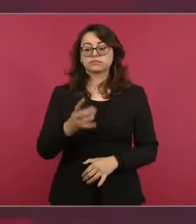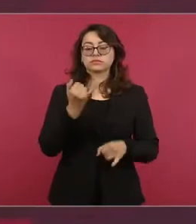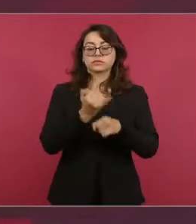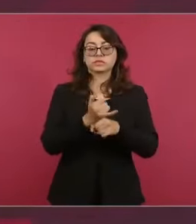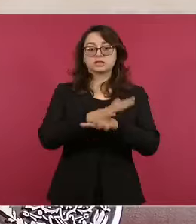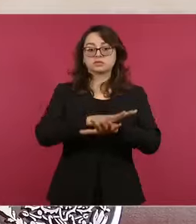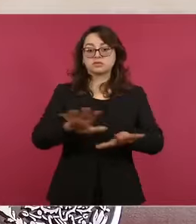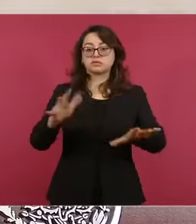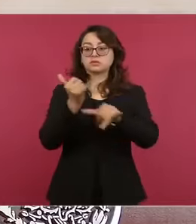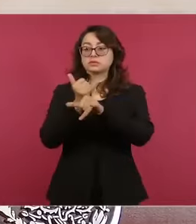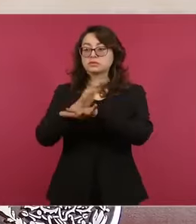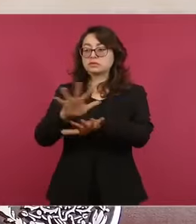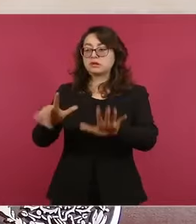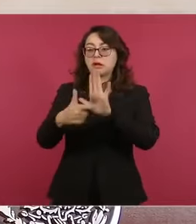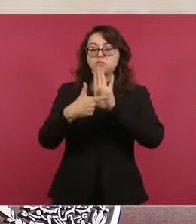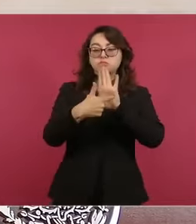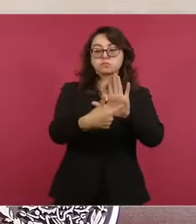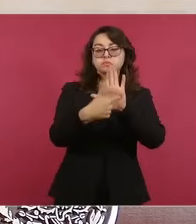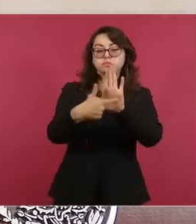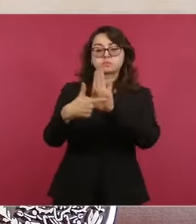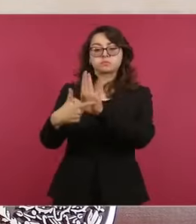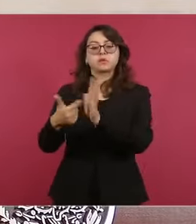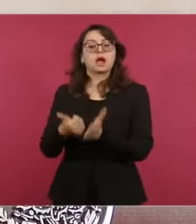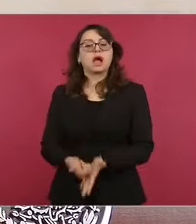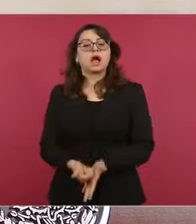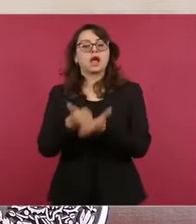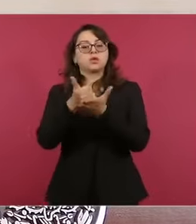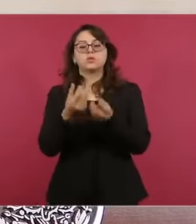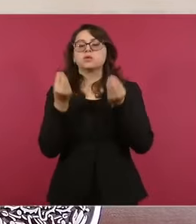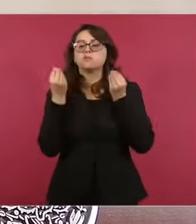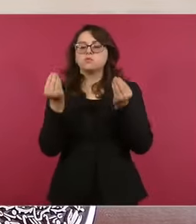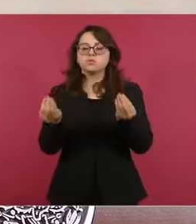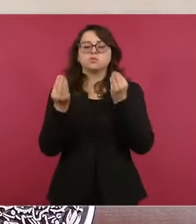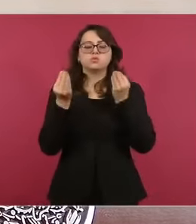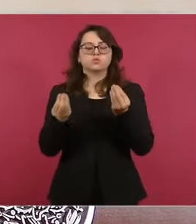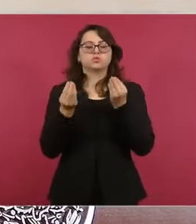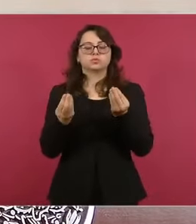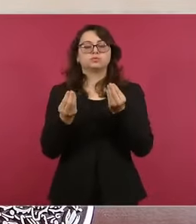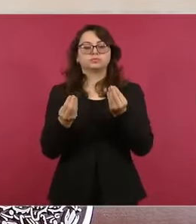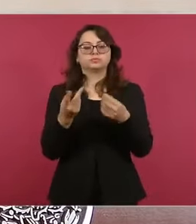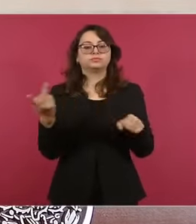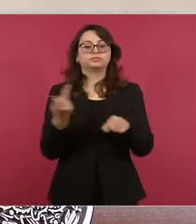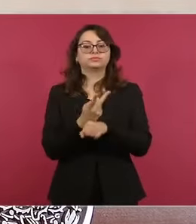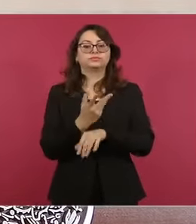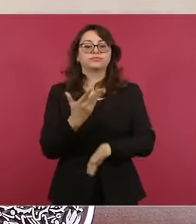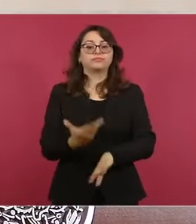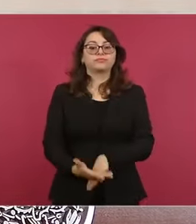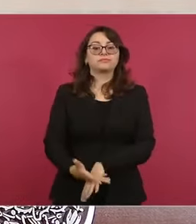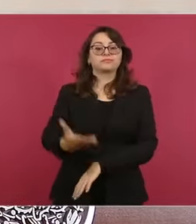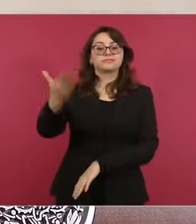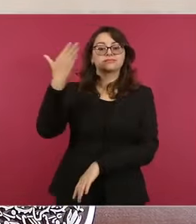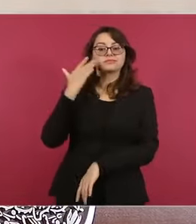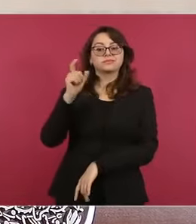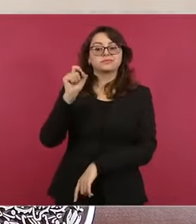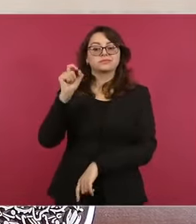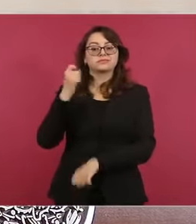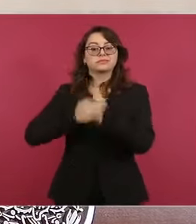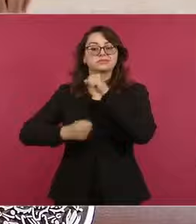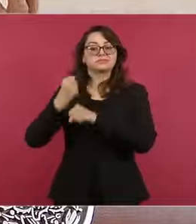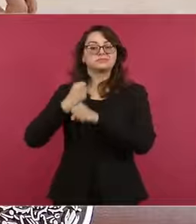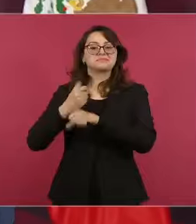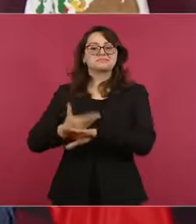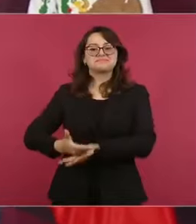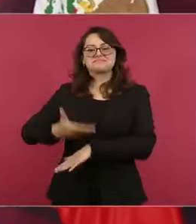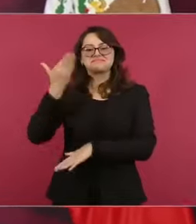mucho, todo esto ayuda mucho, porque antes todo esto no se sabía.